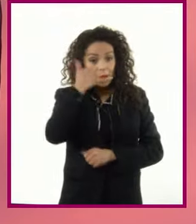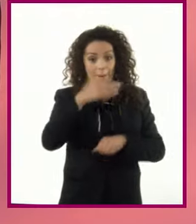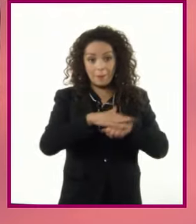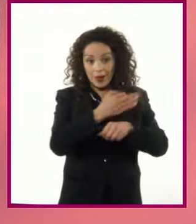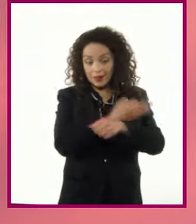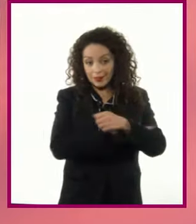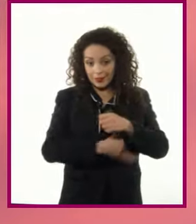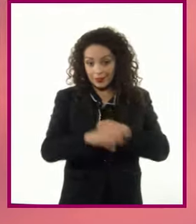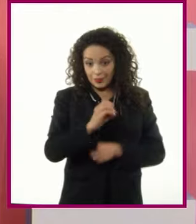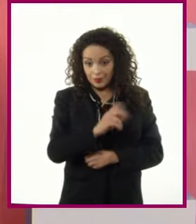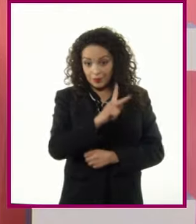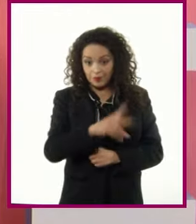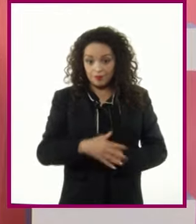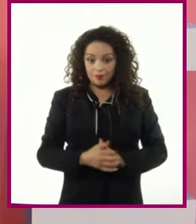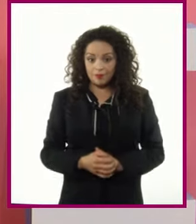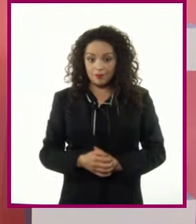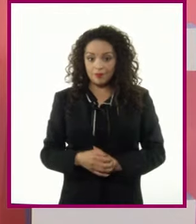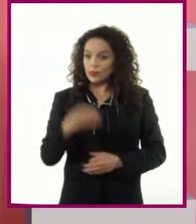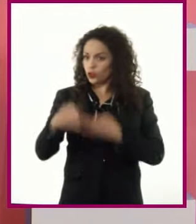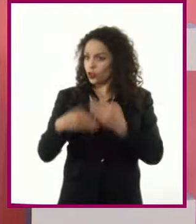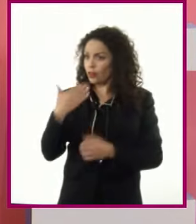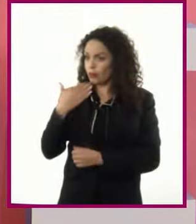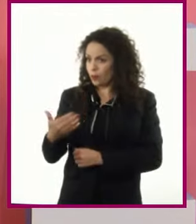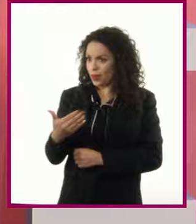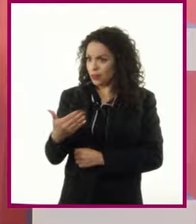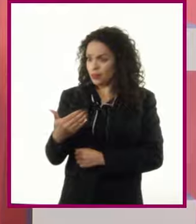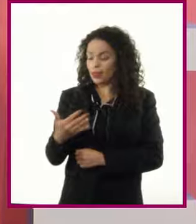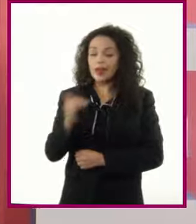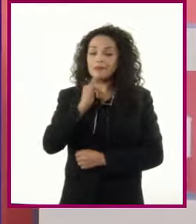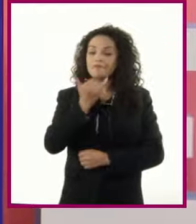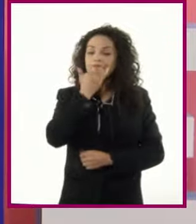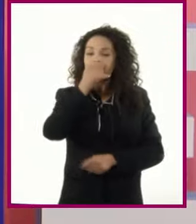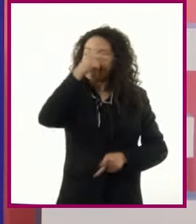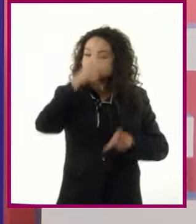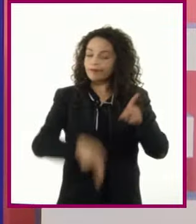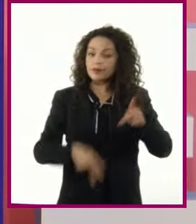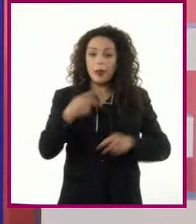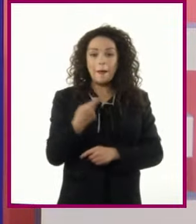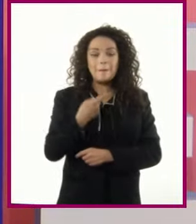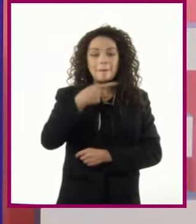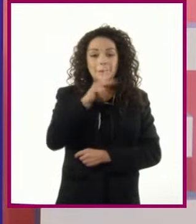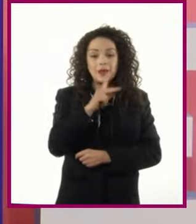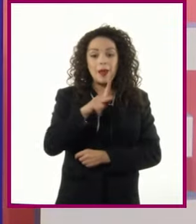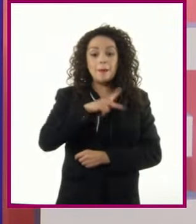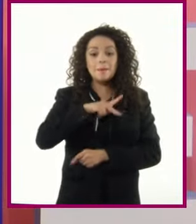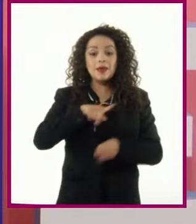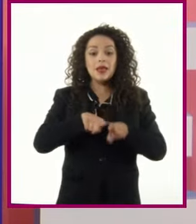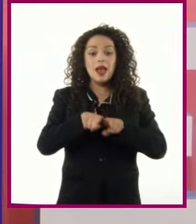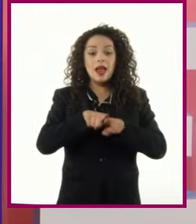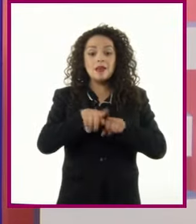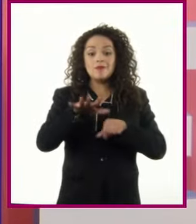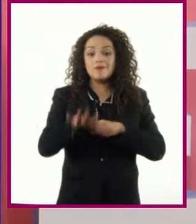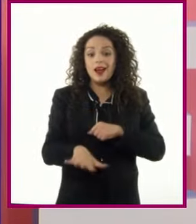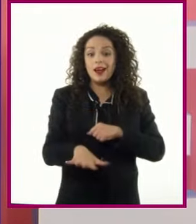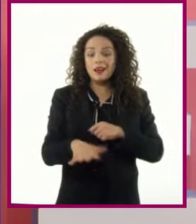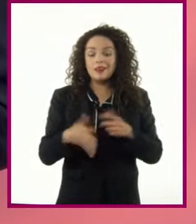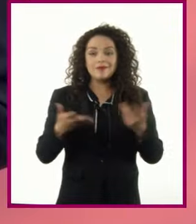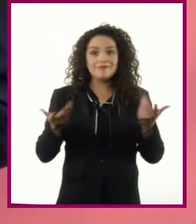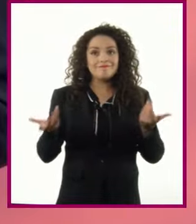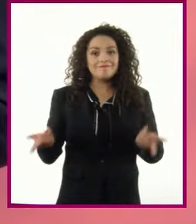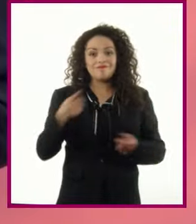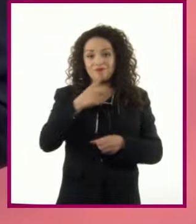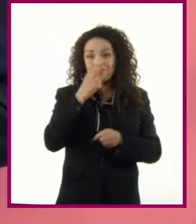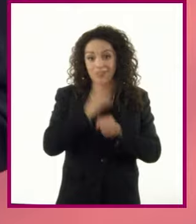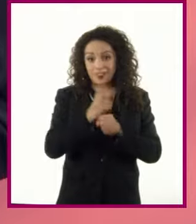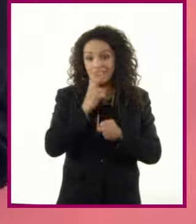¿Todo bien, Enrique? Ah, disculpe por la interrupción, profesor, pero fíjese que mi hermana, que va en